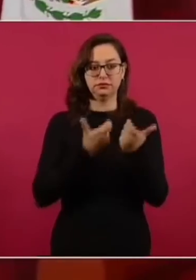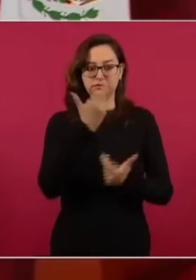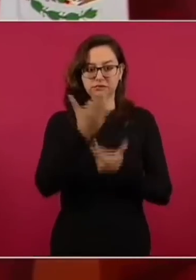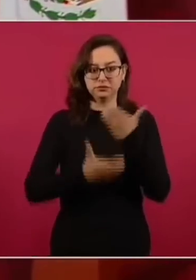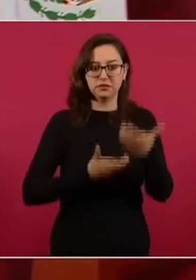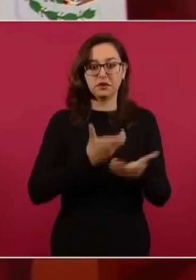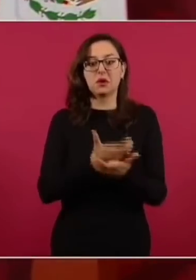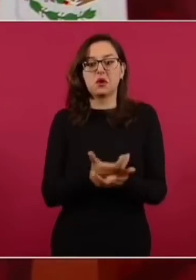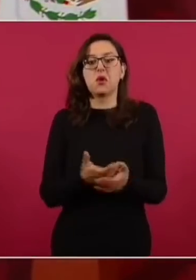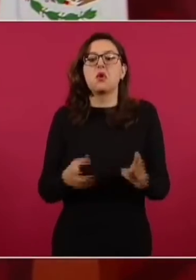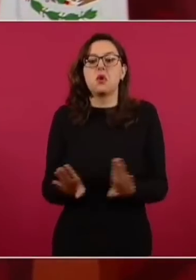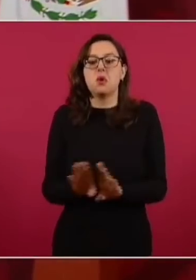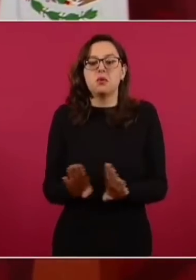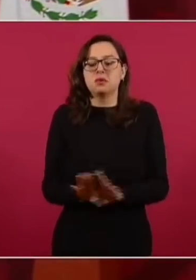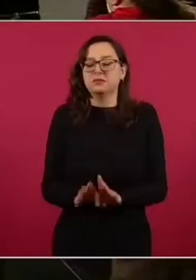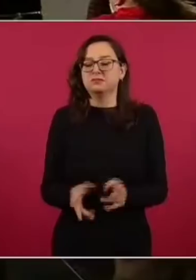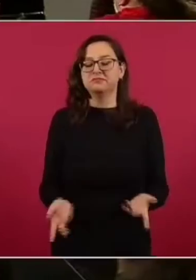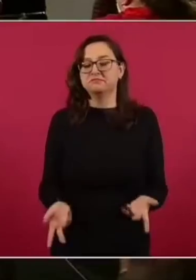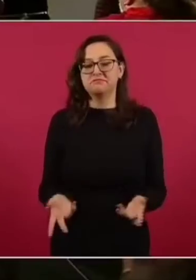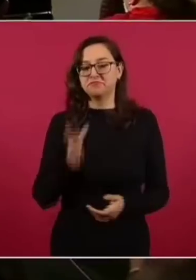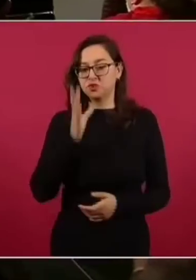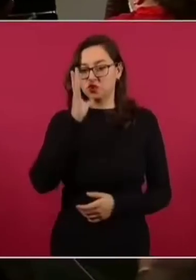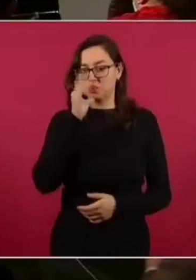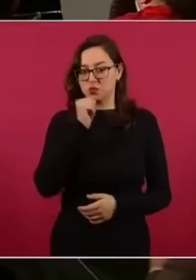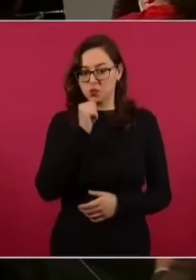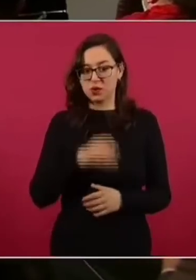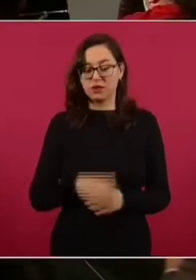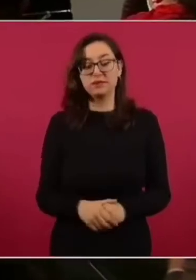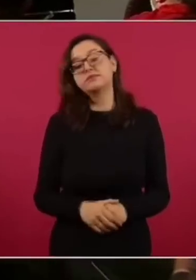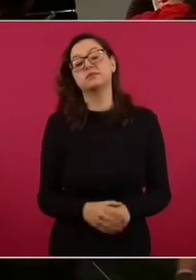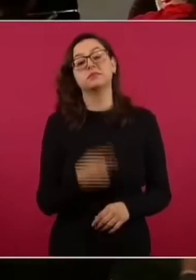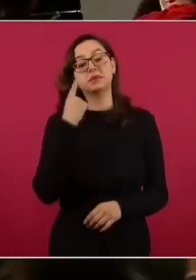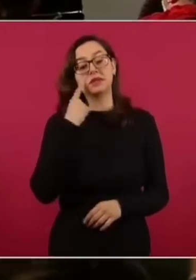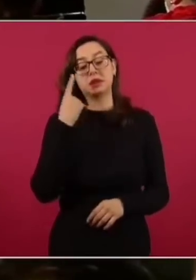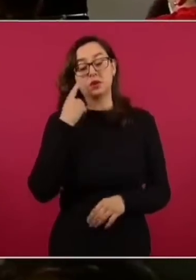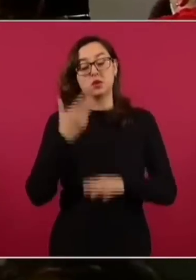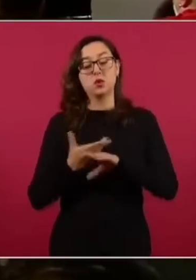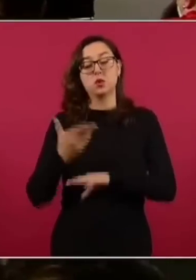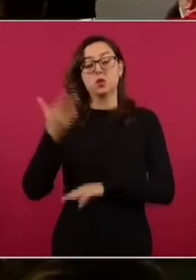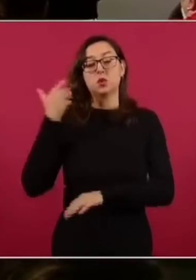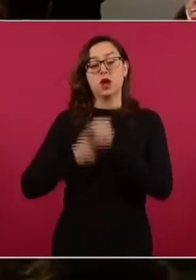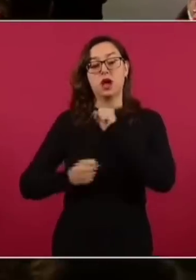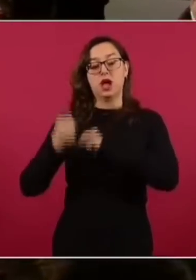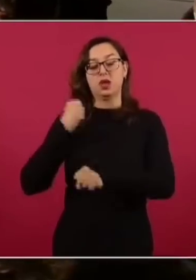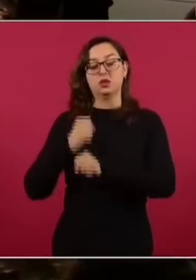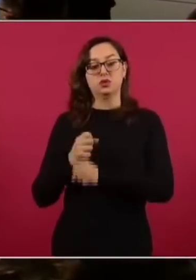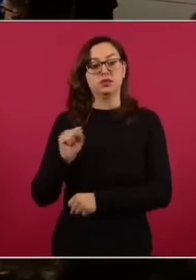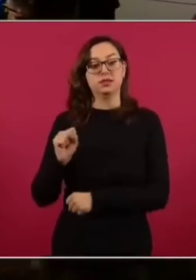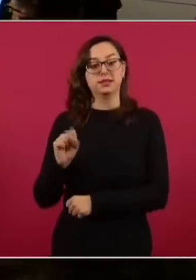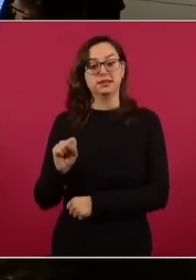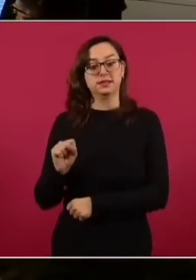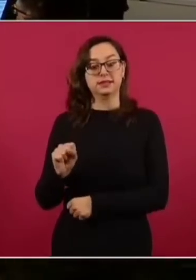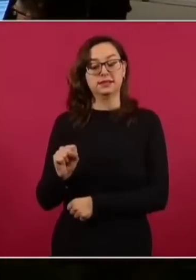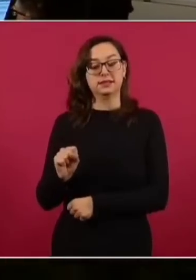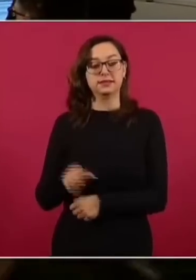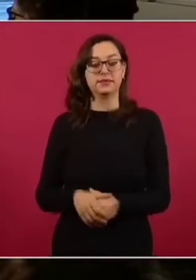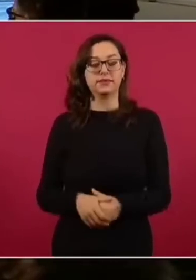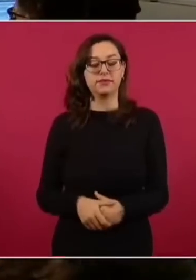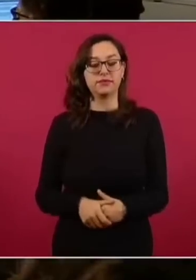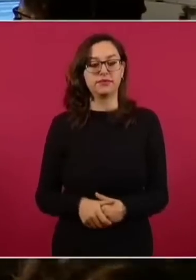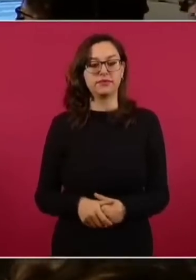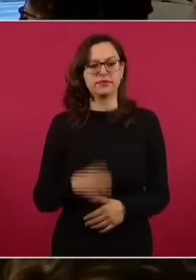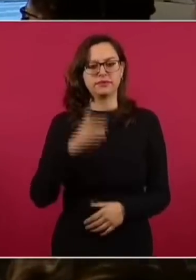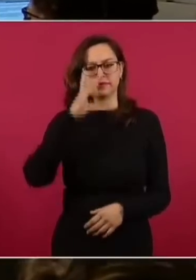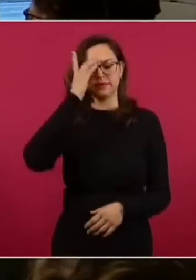soberanía? Entonces, pues ahí está, esto era el 60, obvio, o sea,